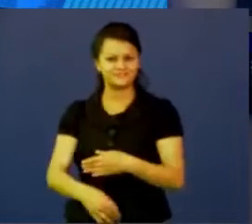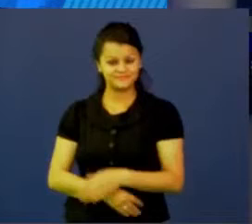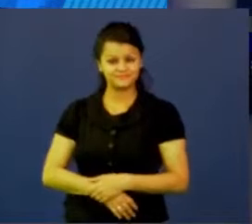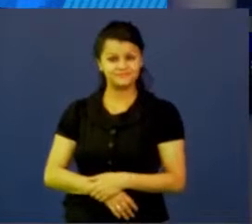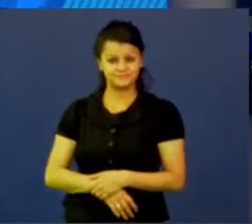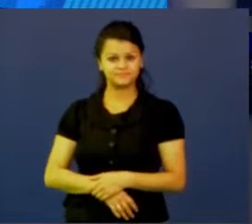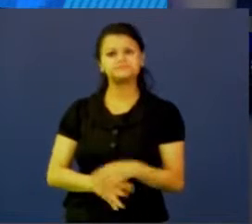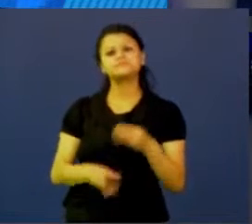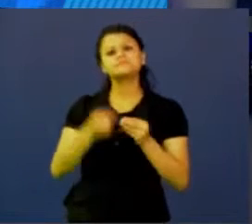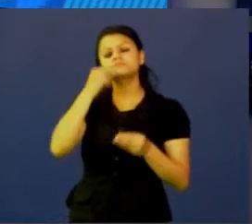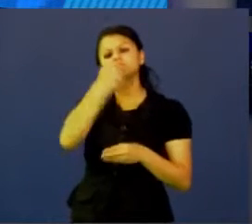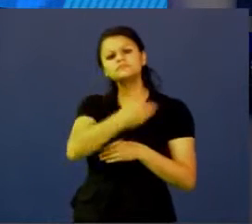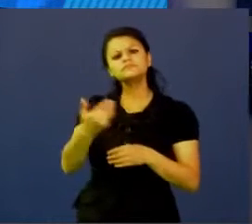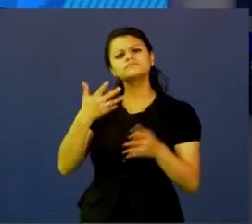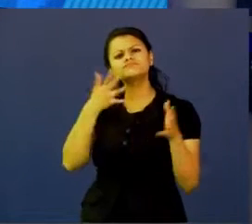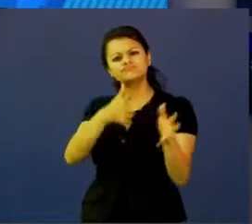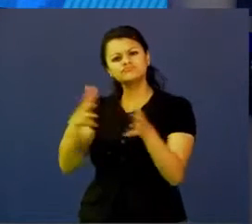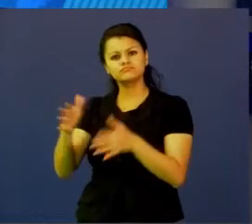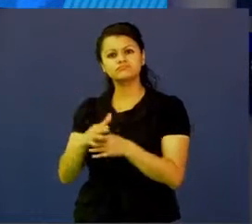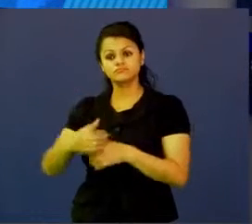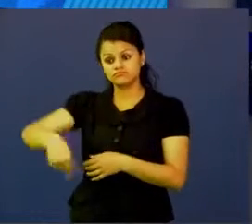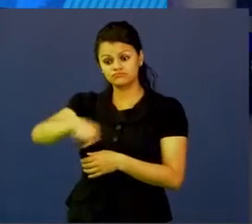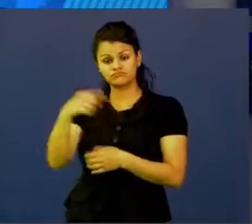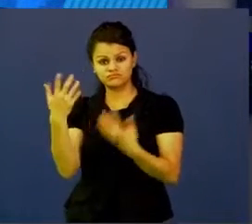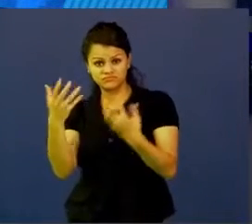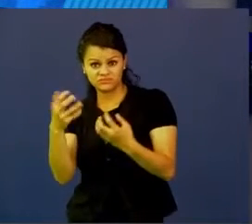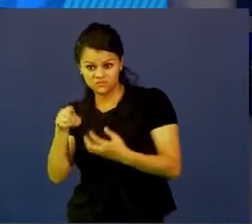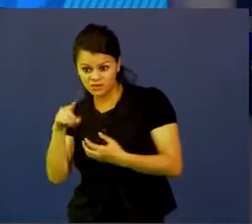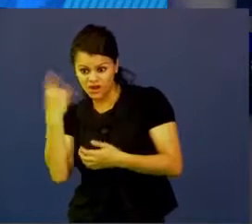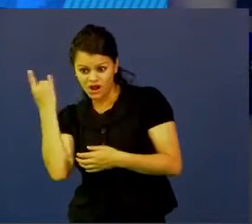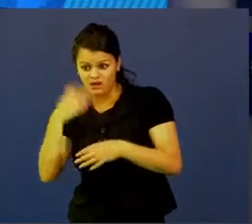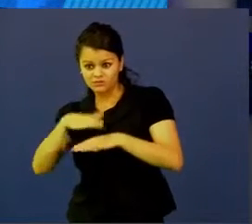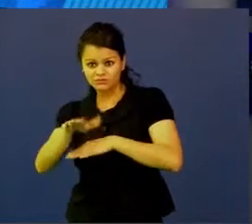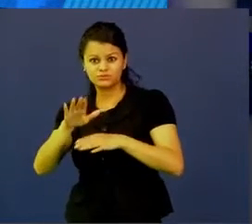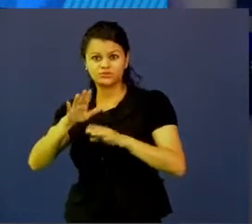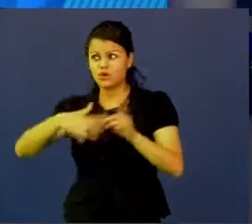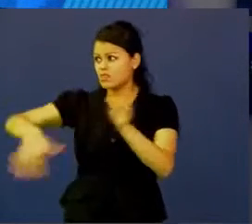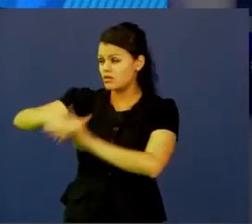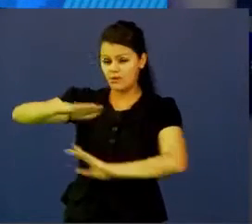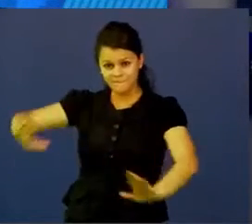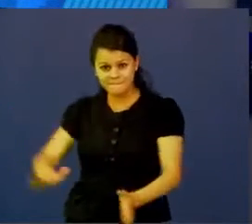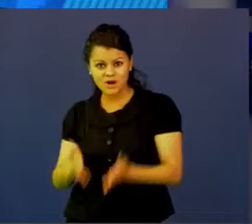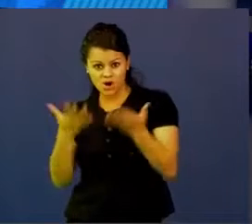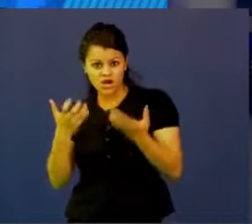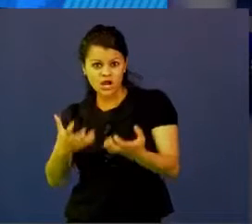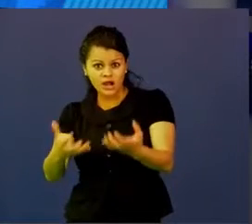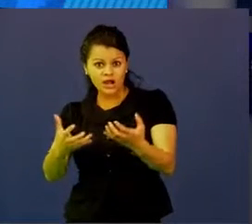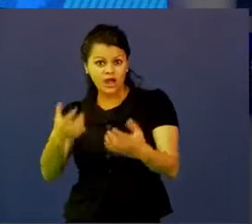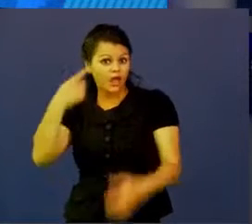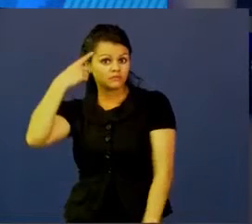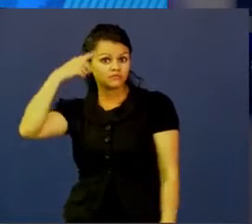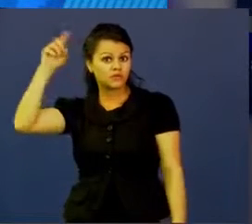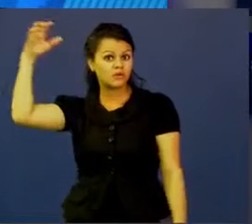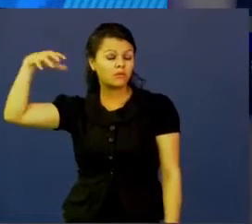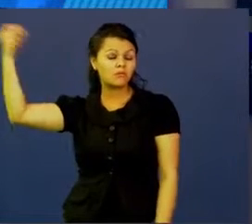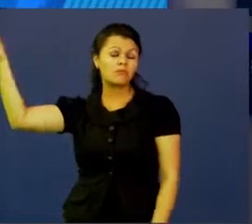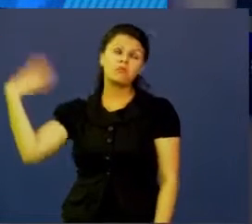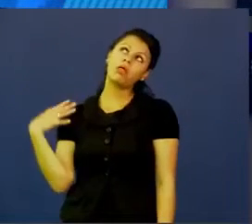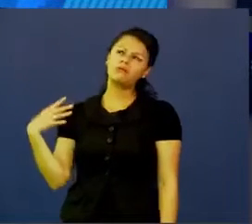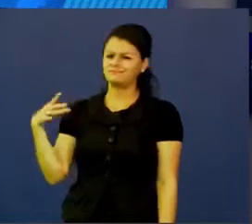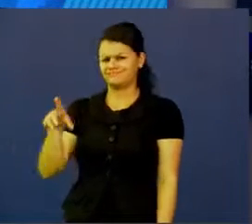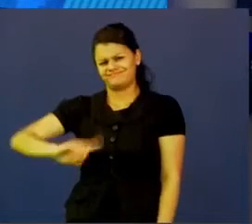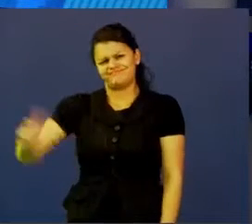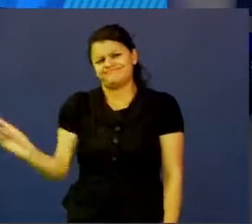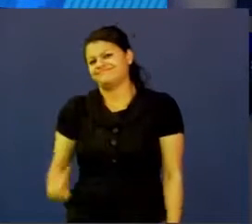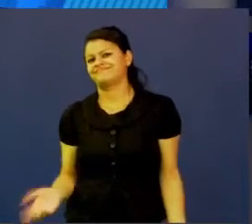que si ellos quieren que pase algo, si quieren que su entorno mejore, pues nada le caerá del cielo, muy